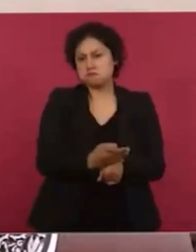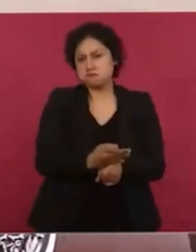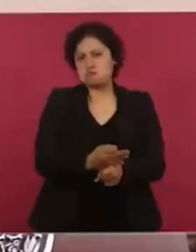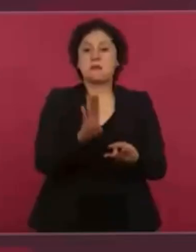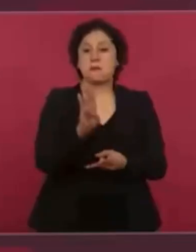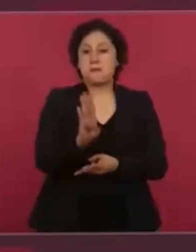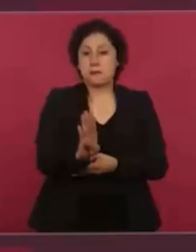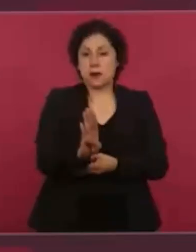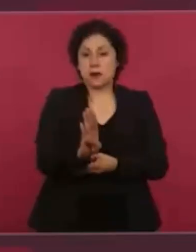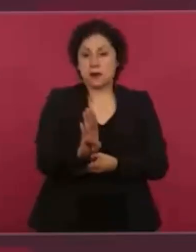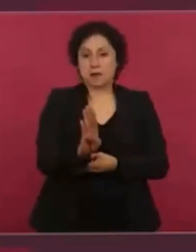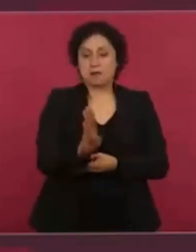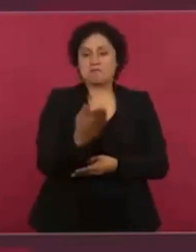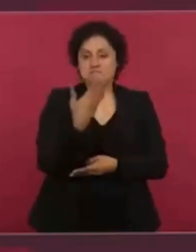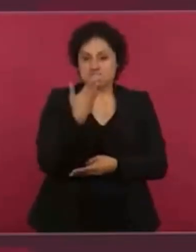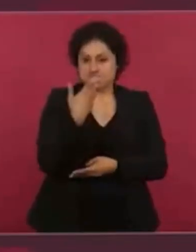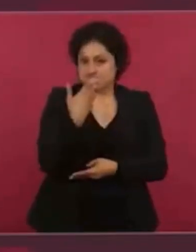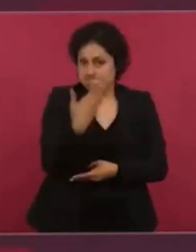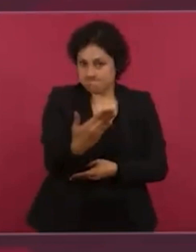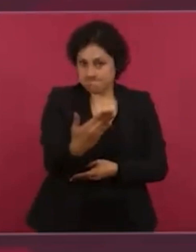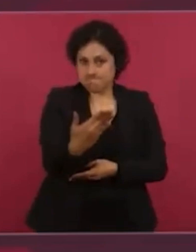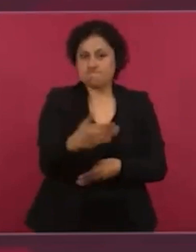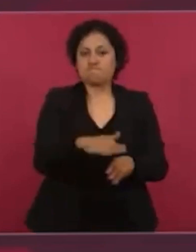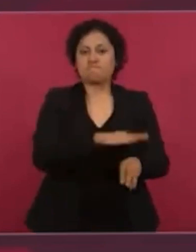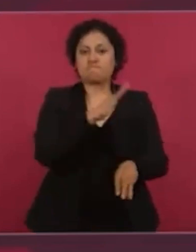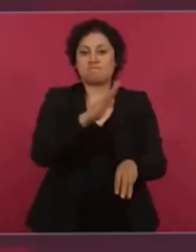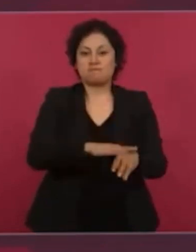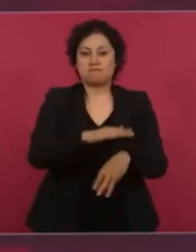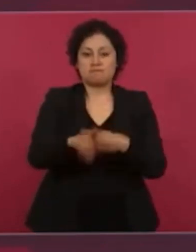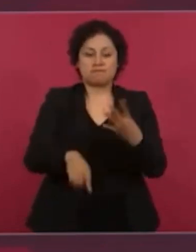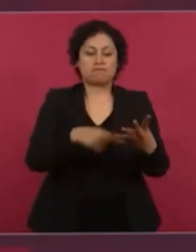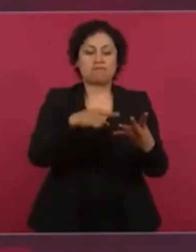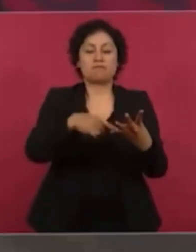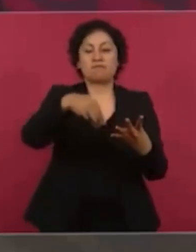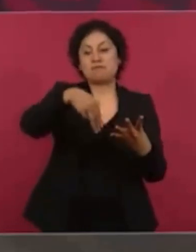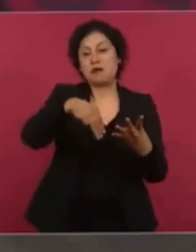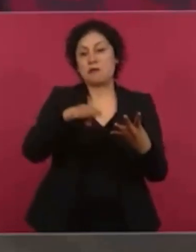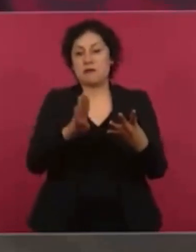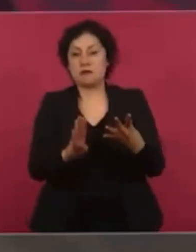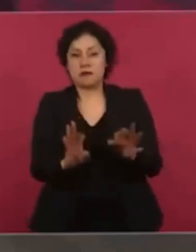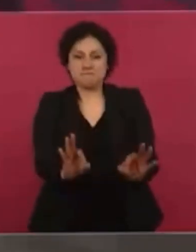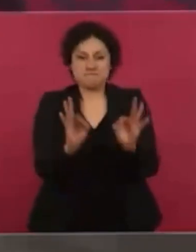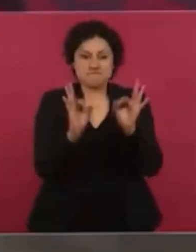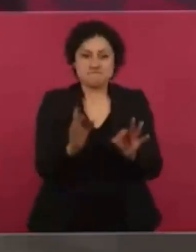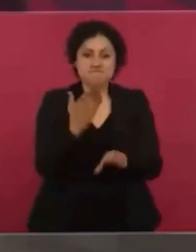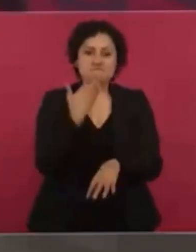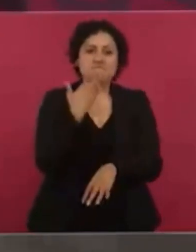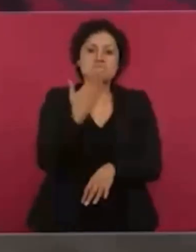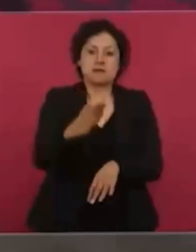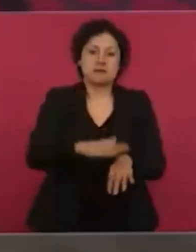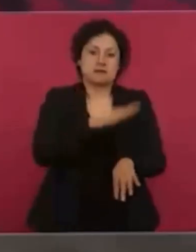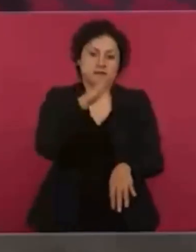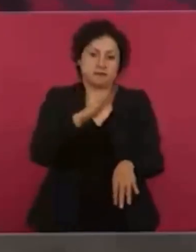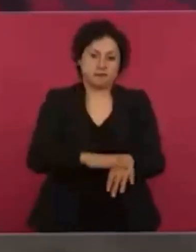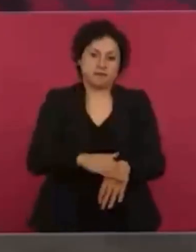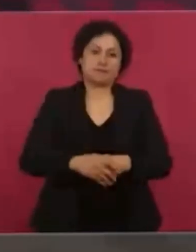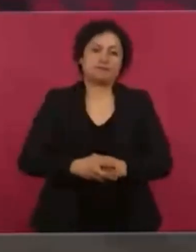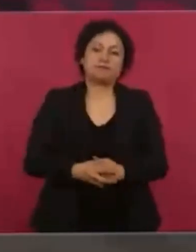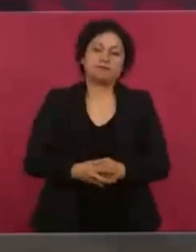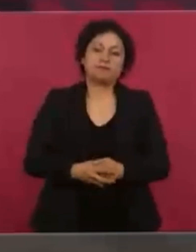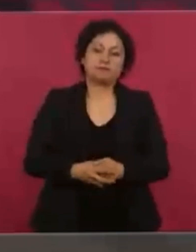B, buena. Y MB, muy buena. Y luego había